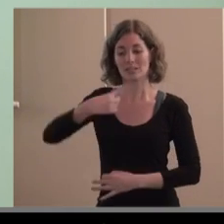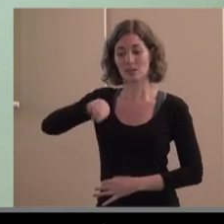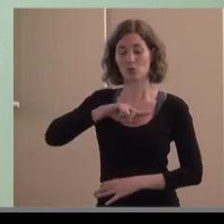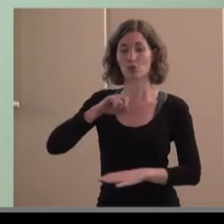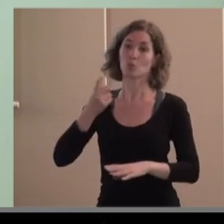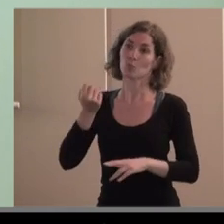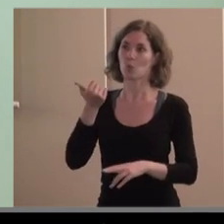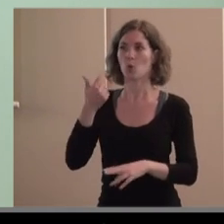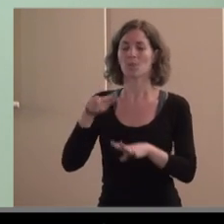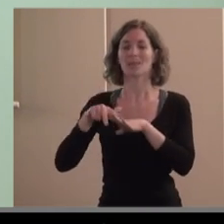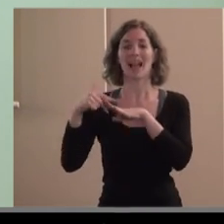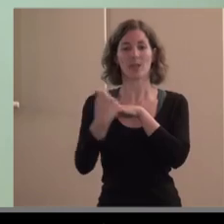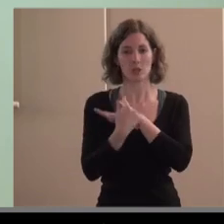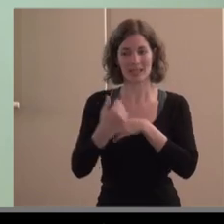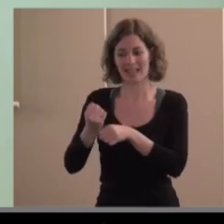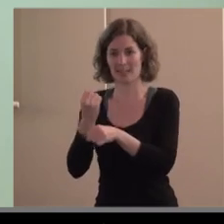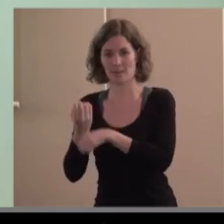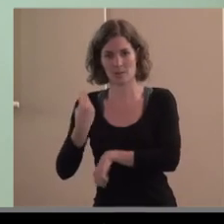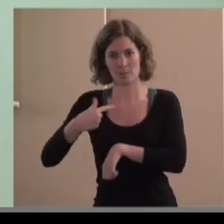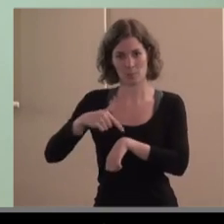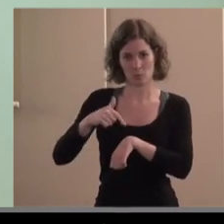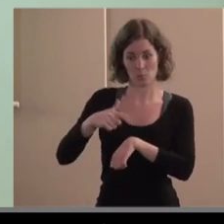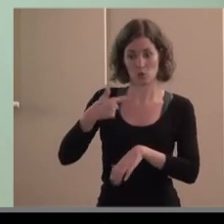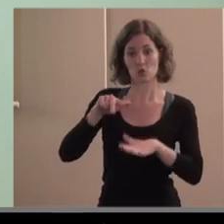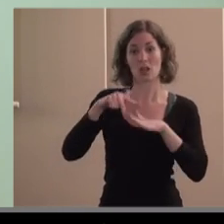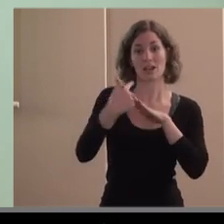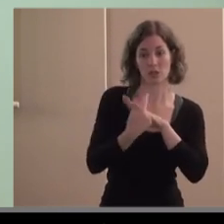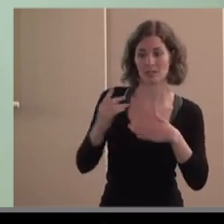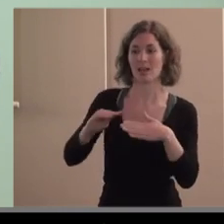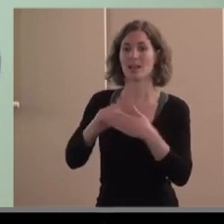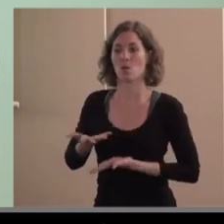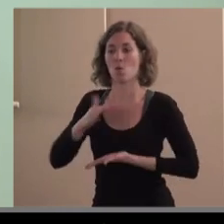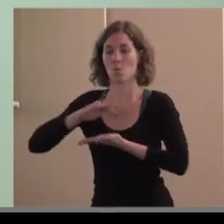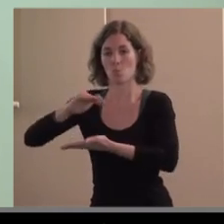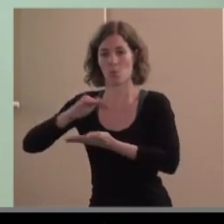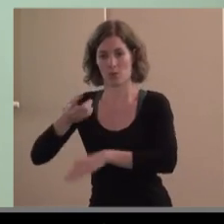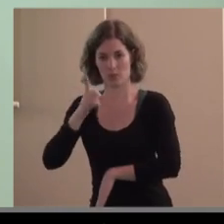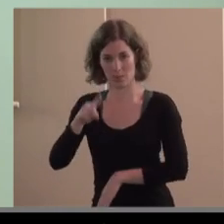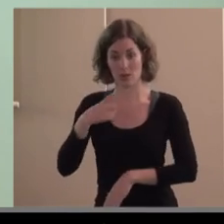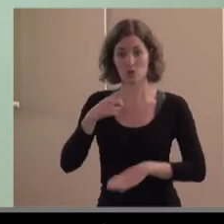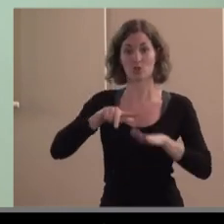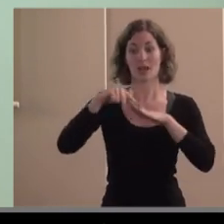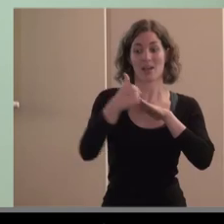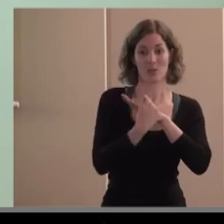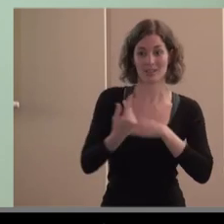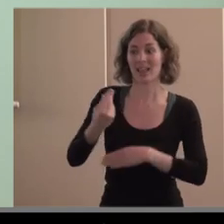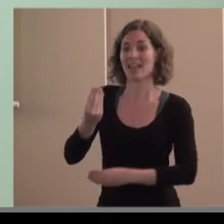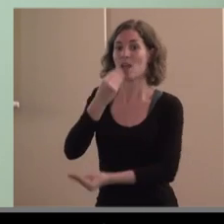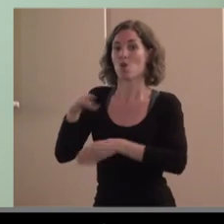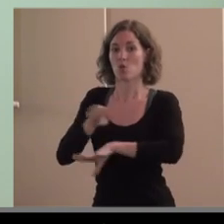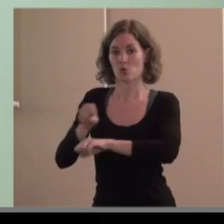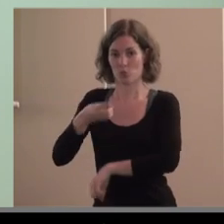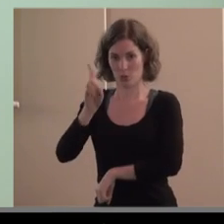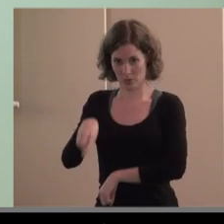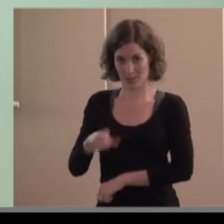accionistas y somos trabajadores somos accionistas y somos proveedores somos accionistas y somos consumidores normalmente siempre somos accionistas porque la